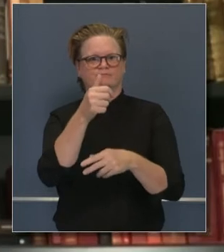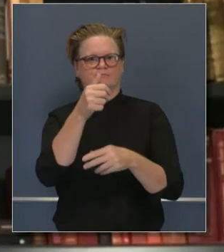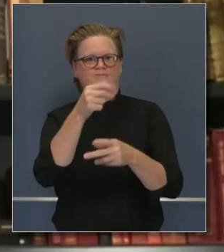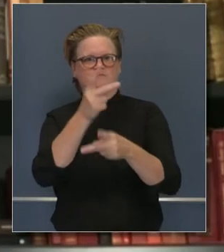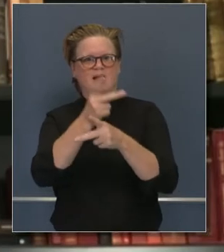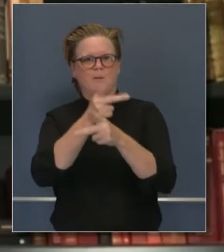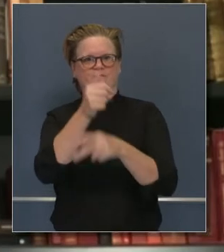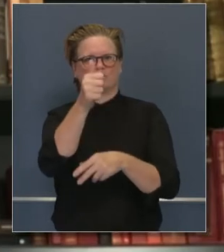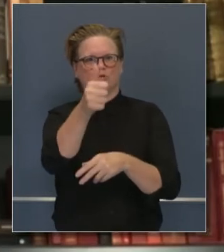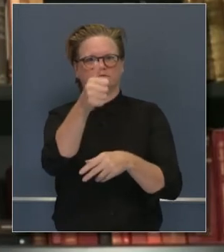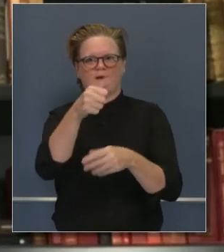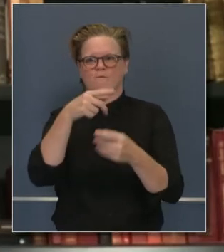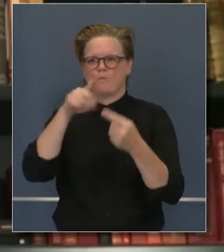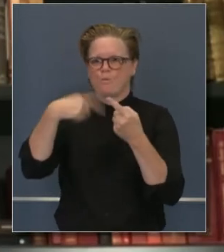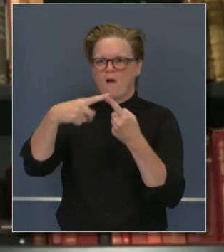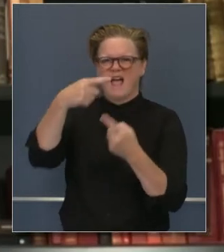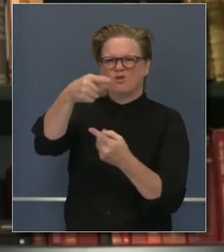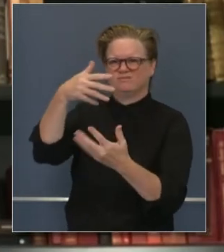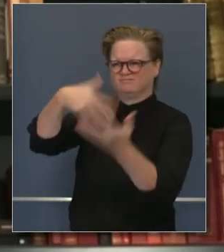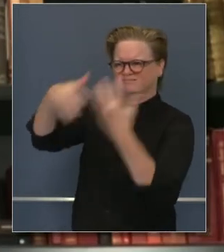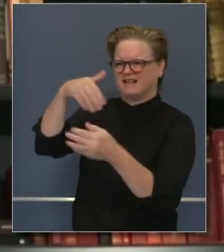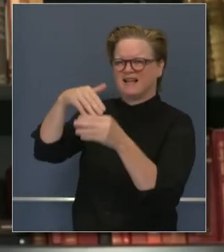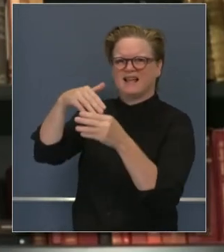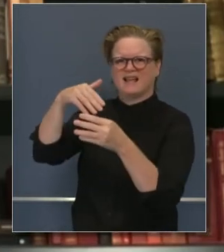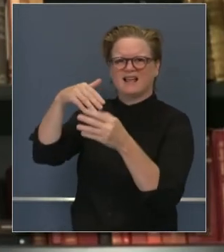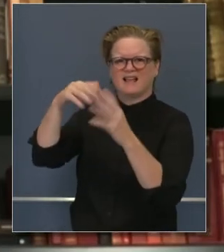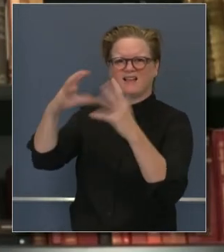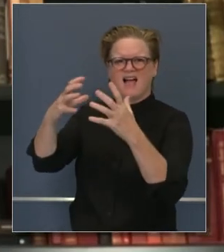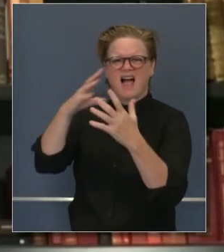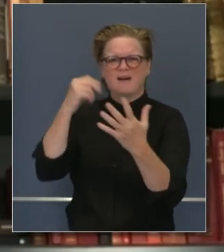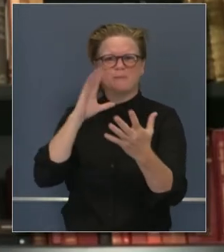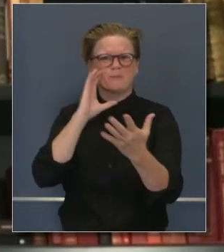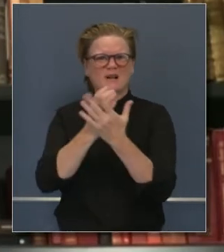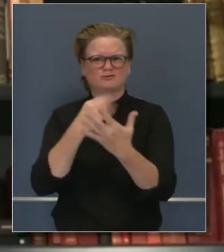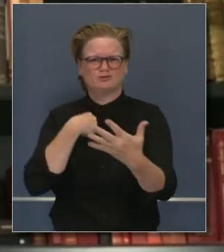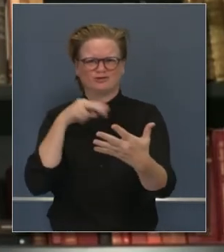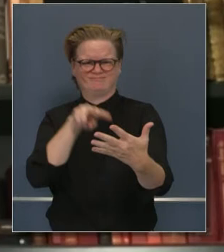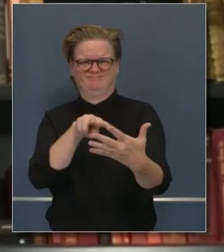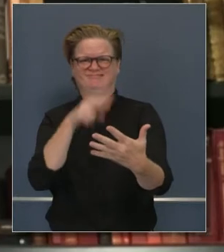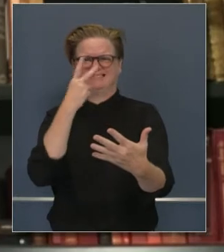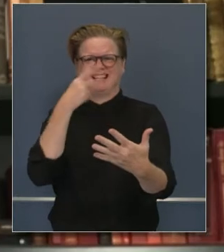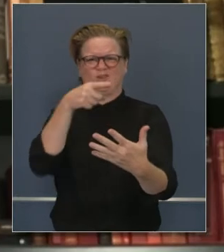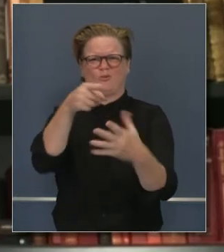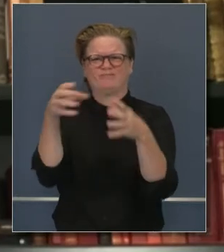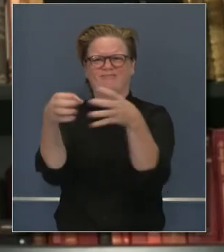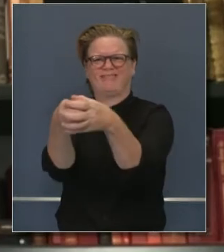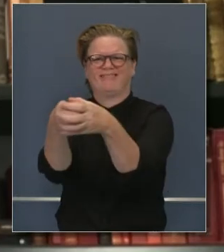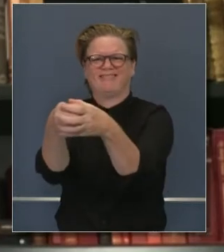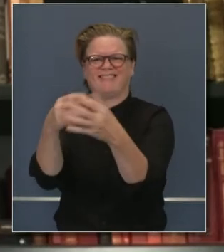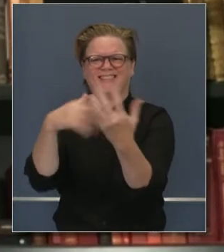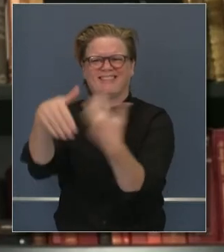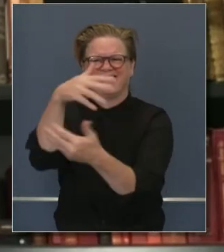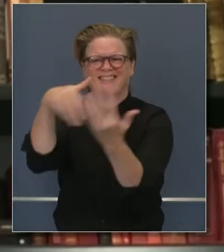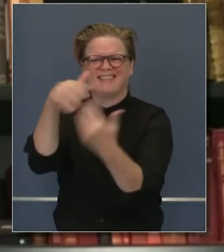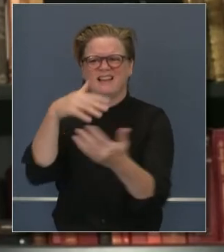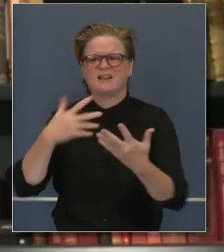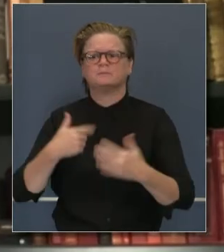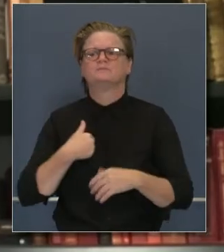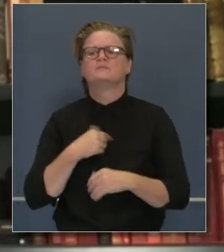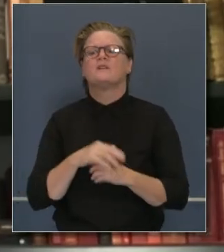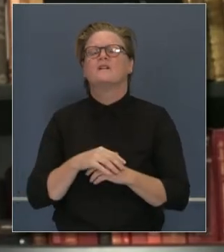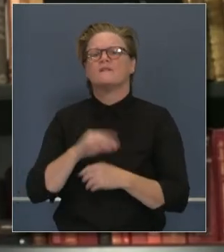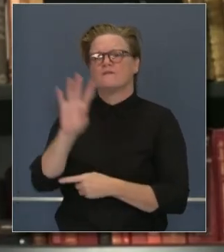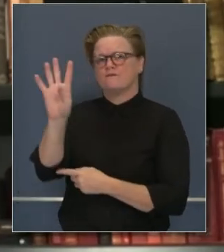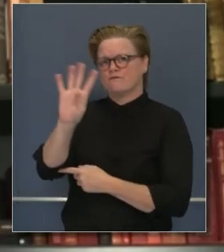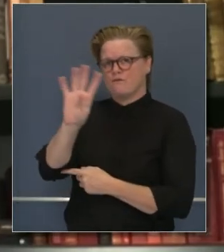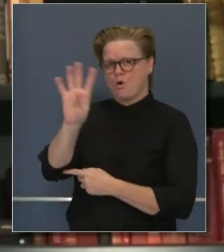muy claro que eso se veía en las fotos. Sí, yo cometí un error, pedí disculpas, tuvimos una cena a las 4 de la